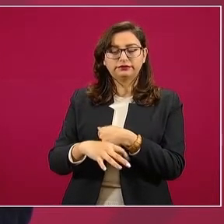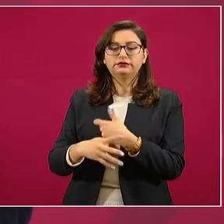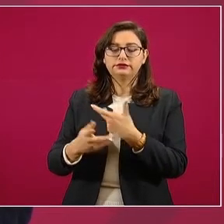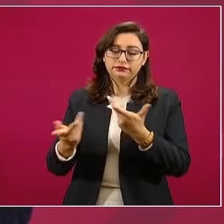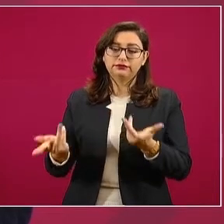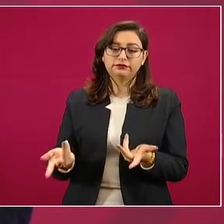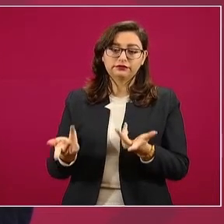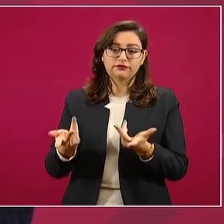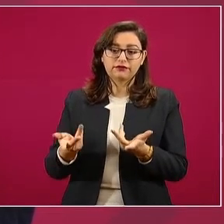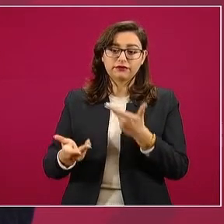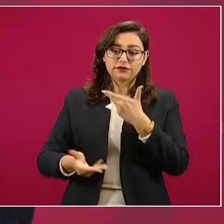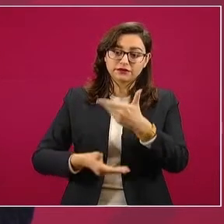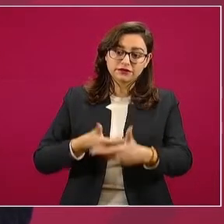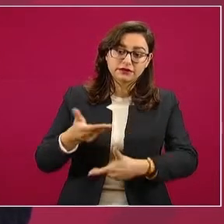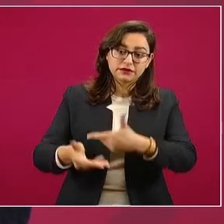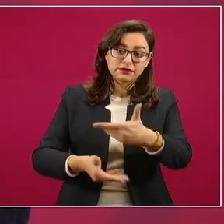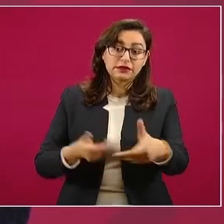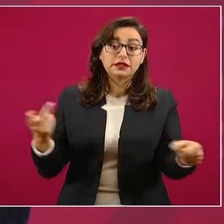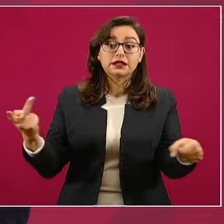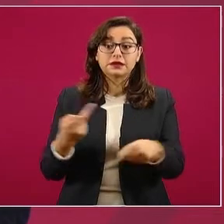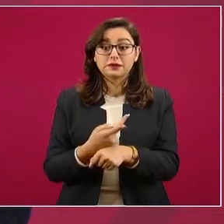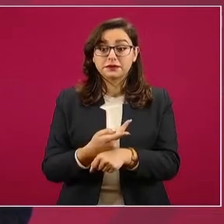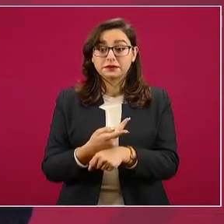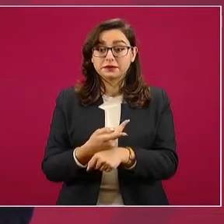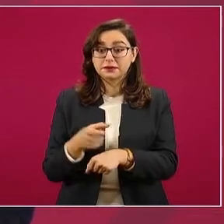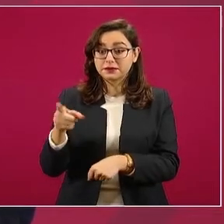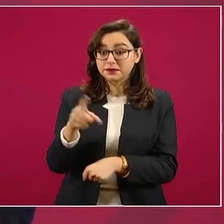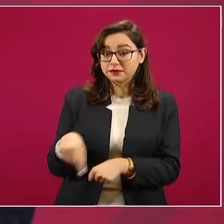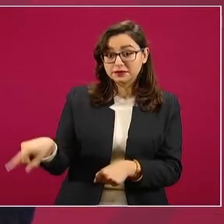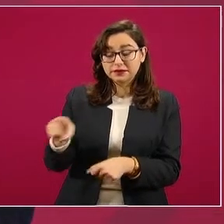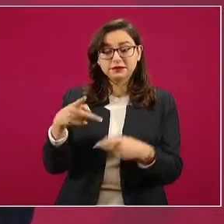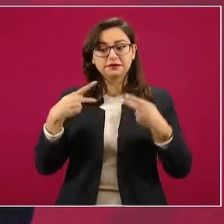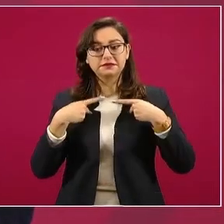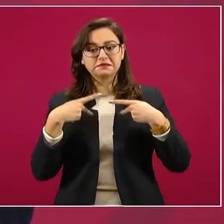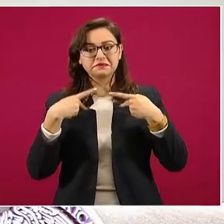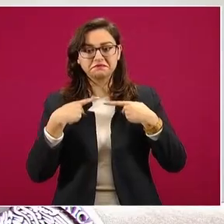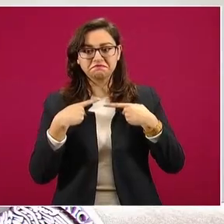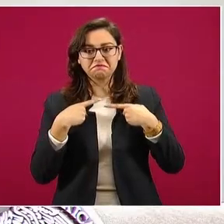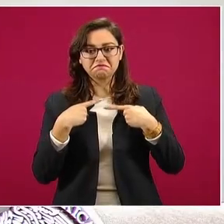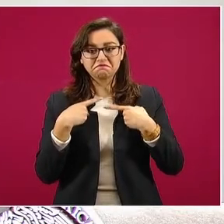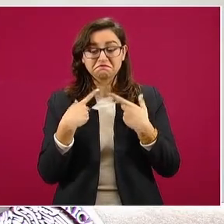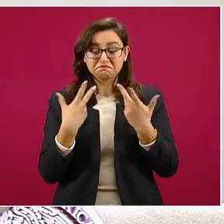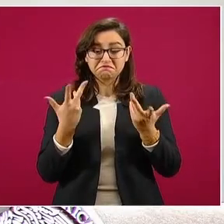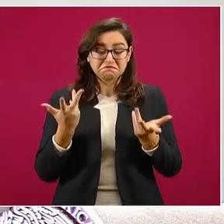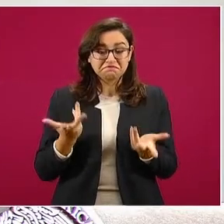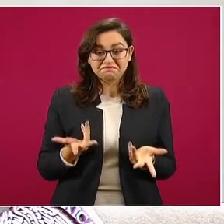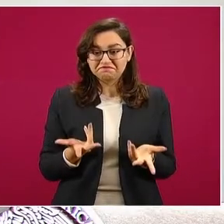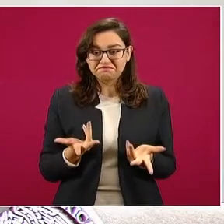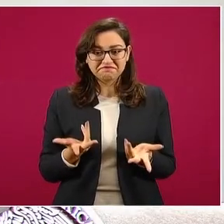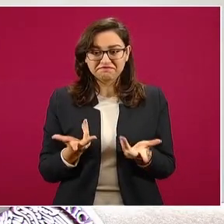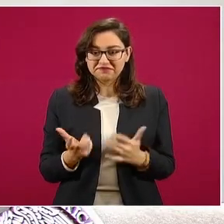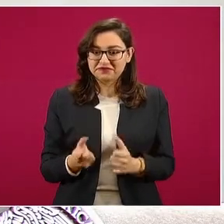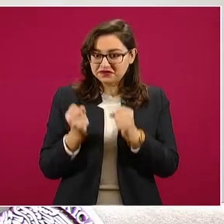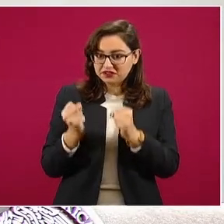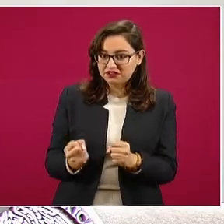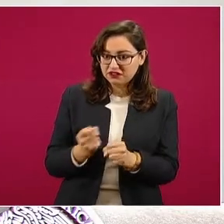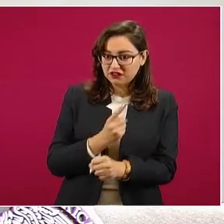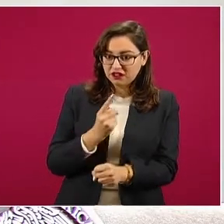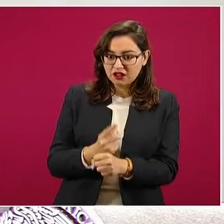que el trabajador no tenga ninguna seguridad